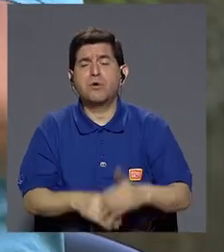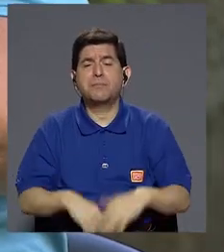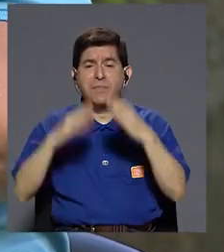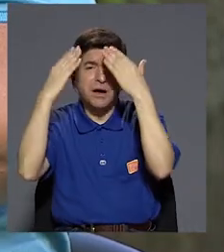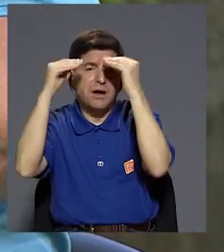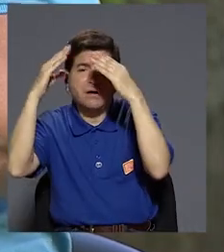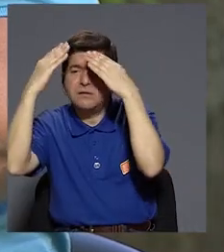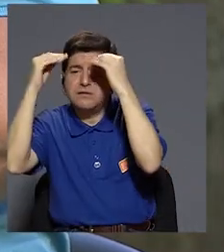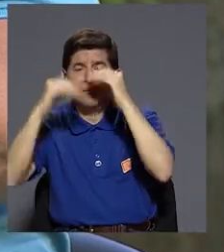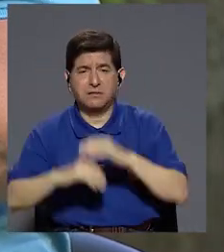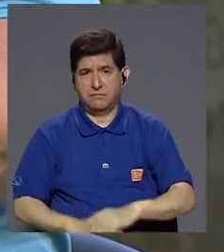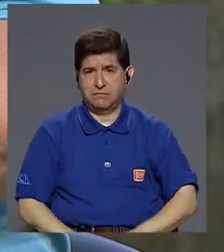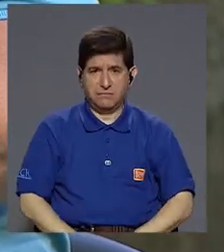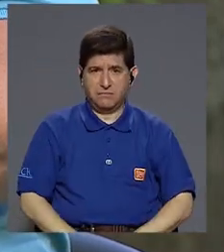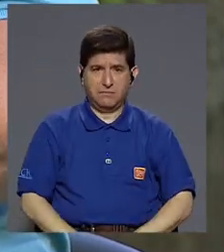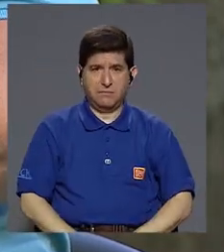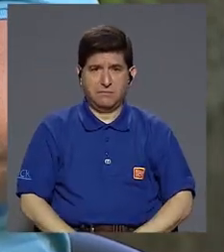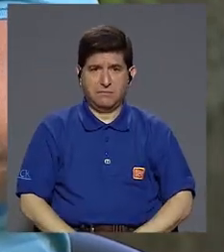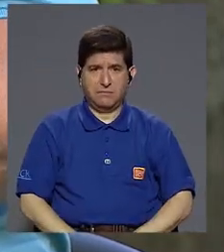formación